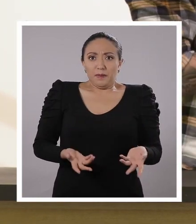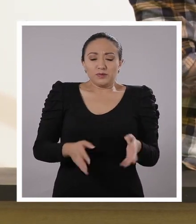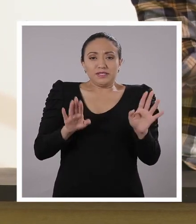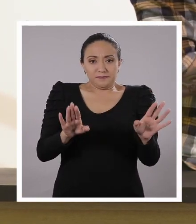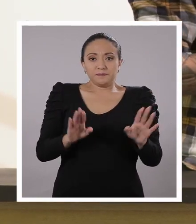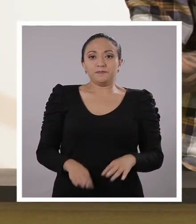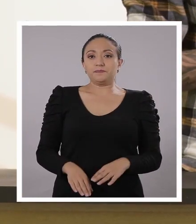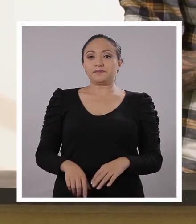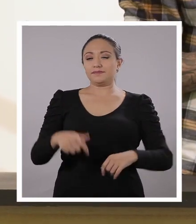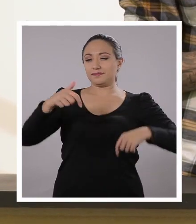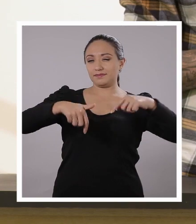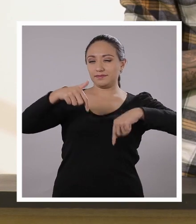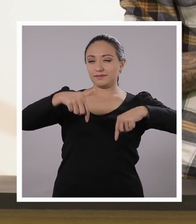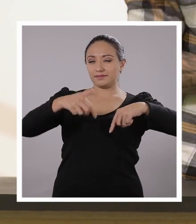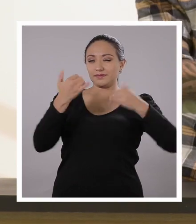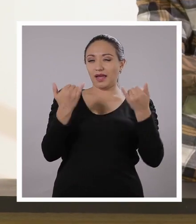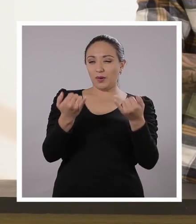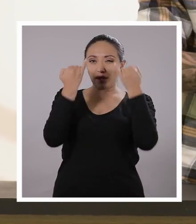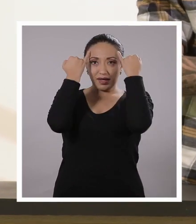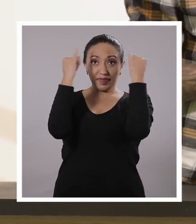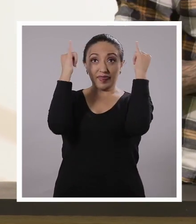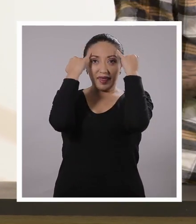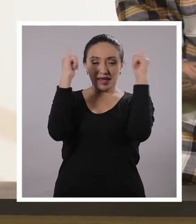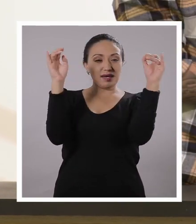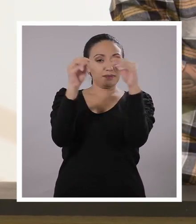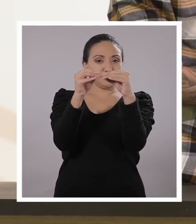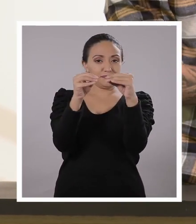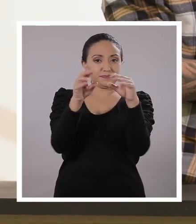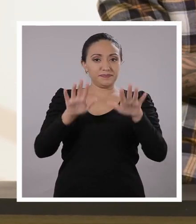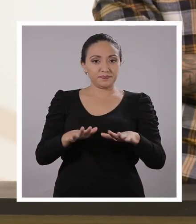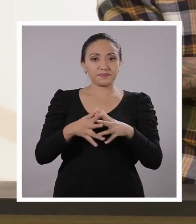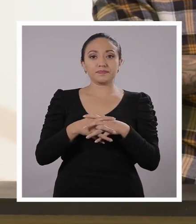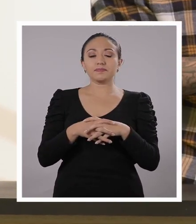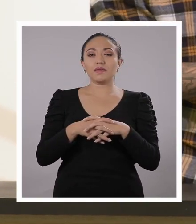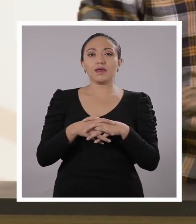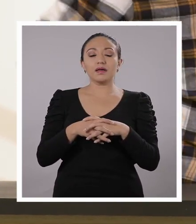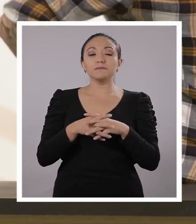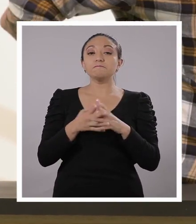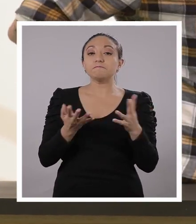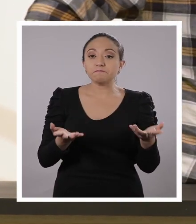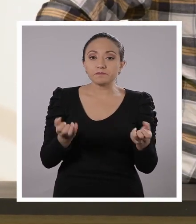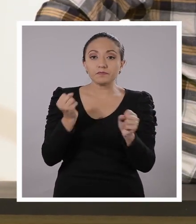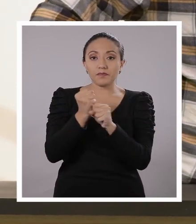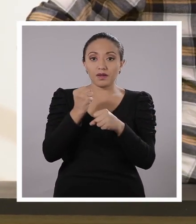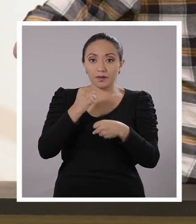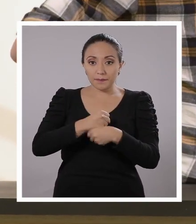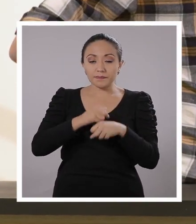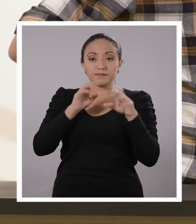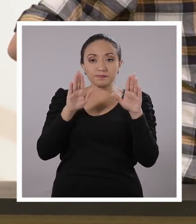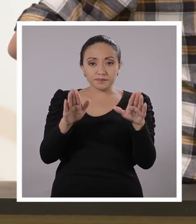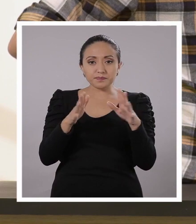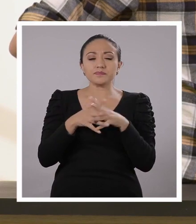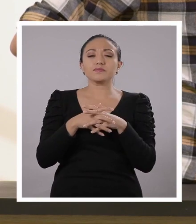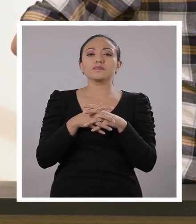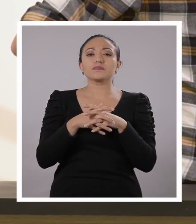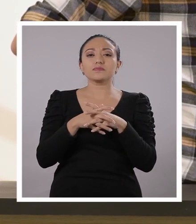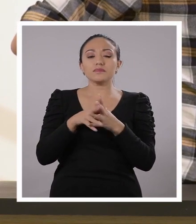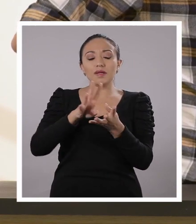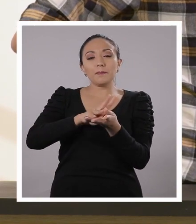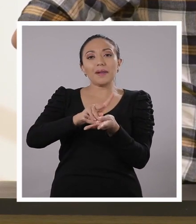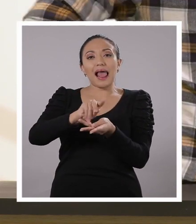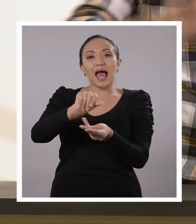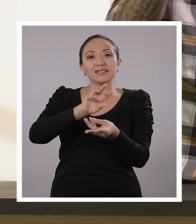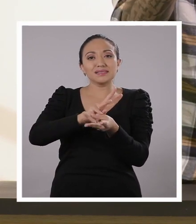a ser un poco más creativos aún. Ah, caramba, venga. Vamos a crear unas figuras. Podrías usar